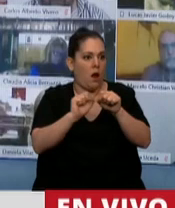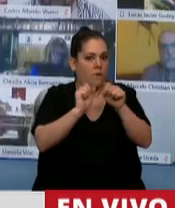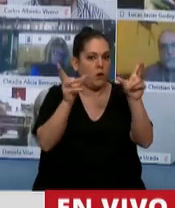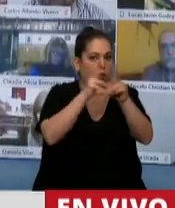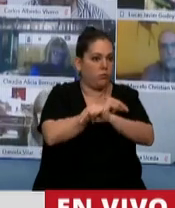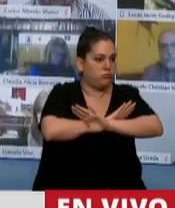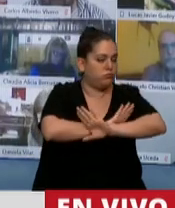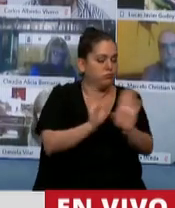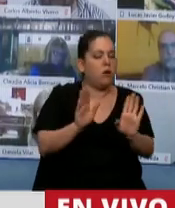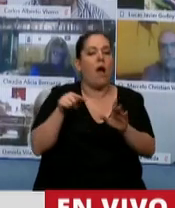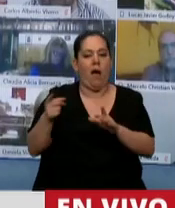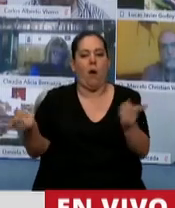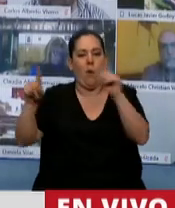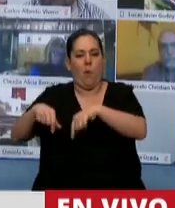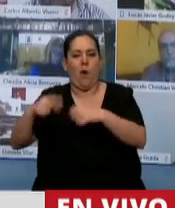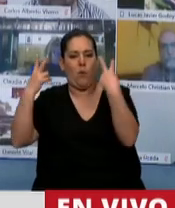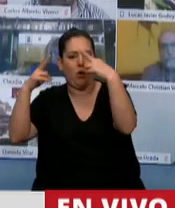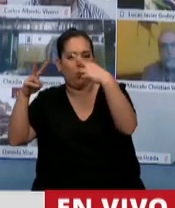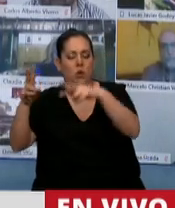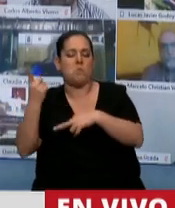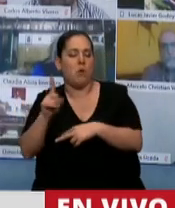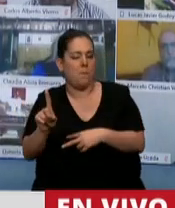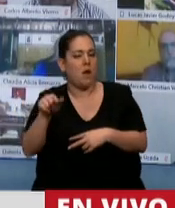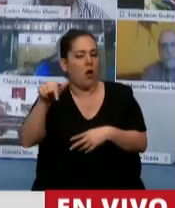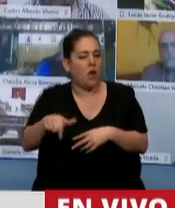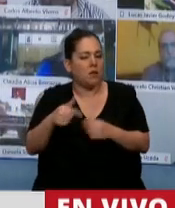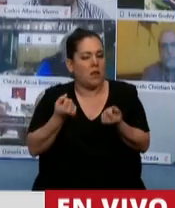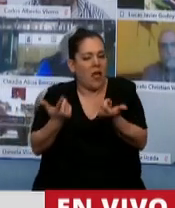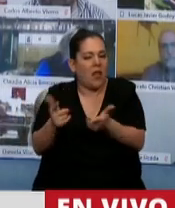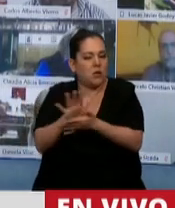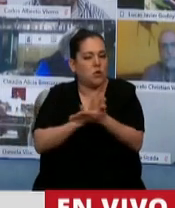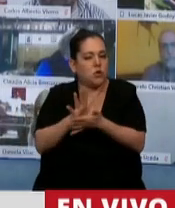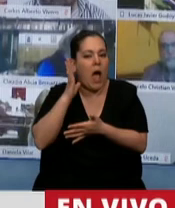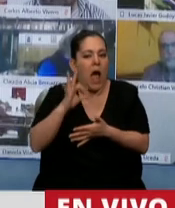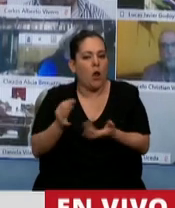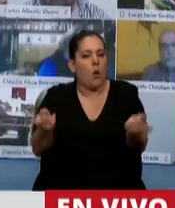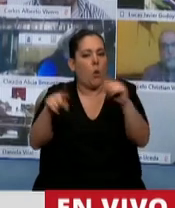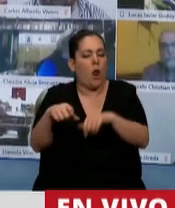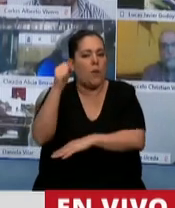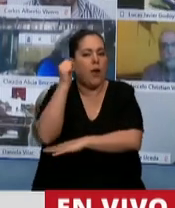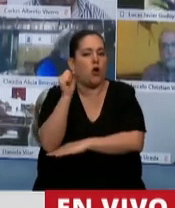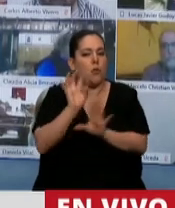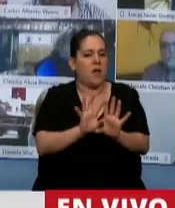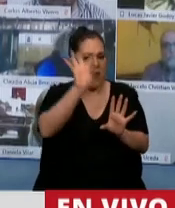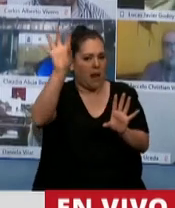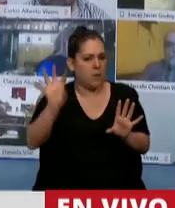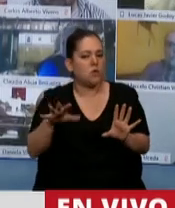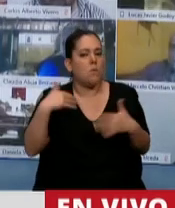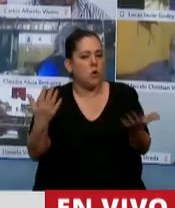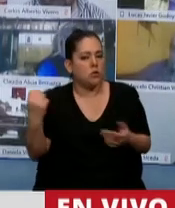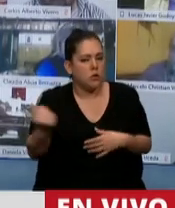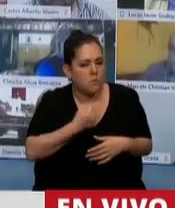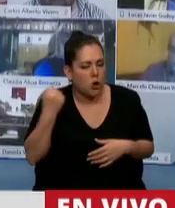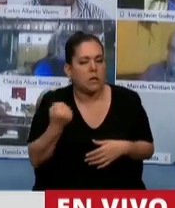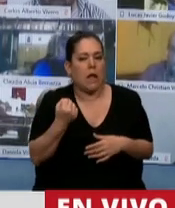su funcionamiento va a digitalizar inmediatamente las economías regionales. Por eso es tan importante apoyarlo